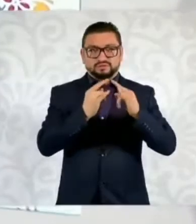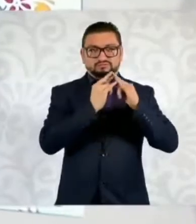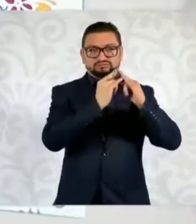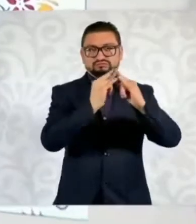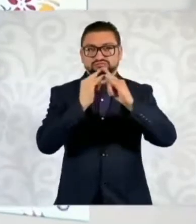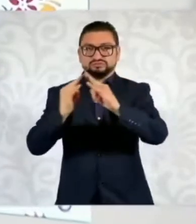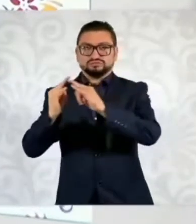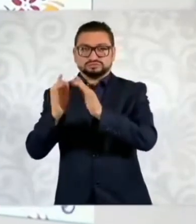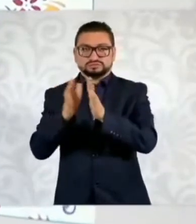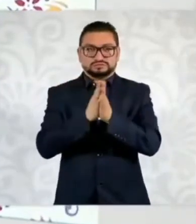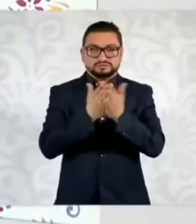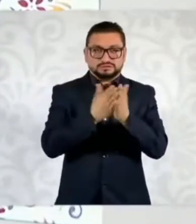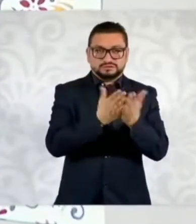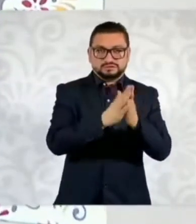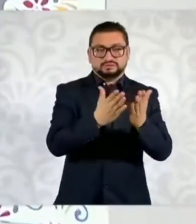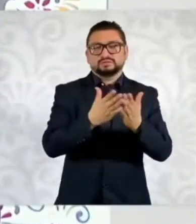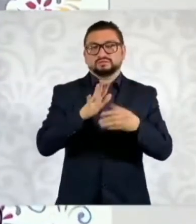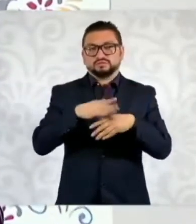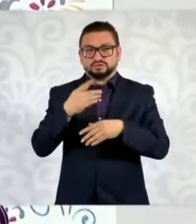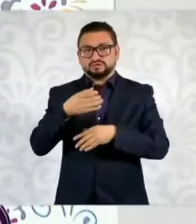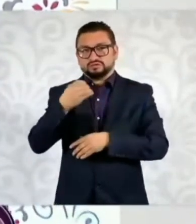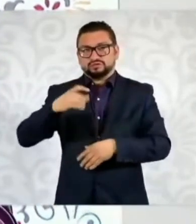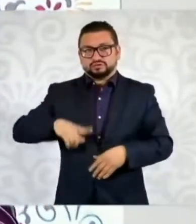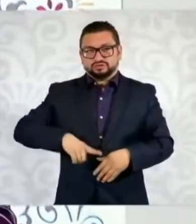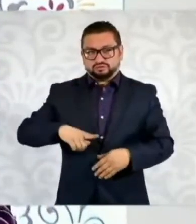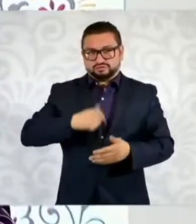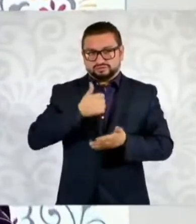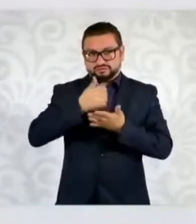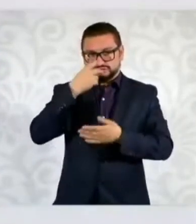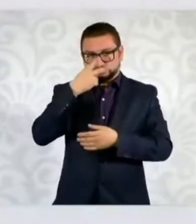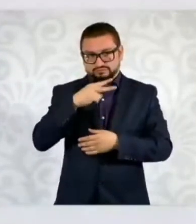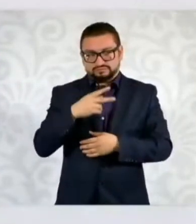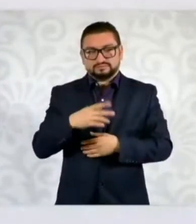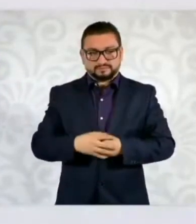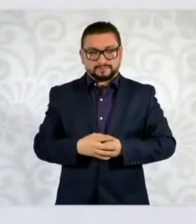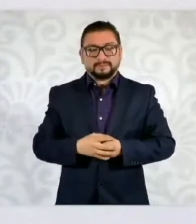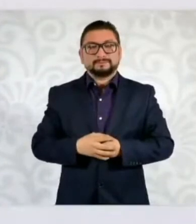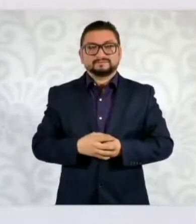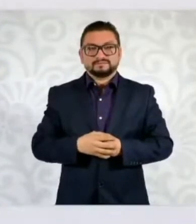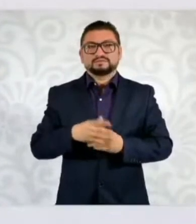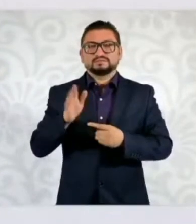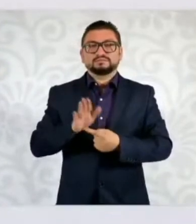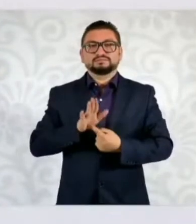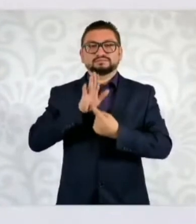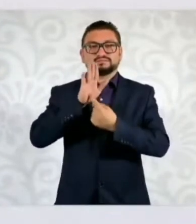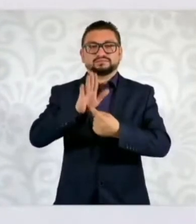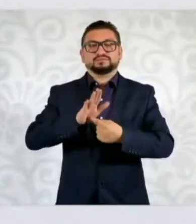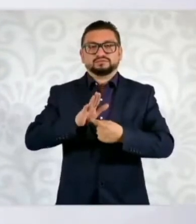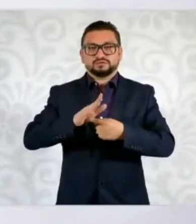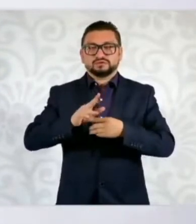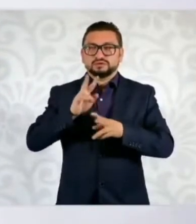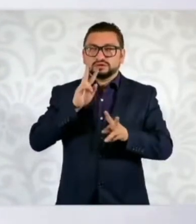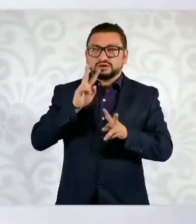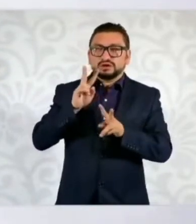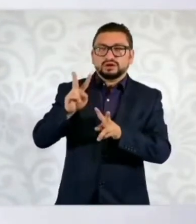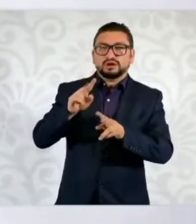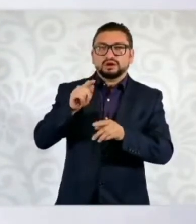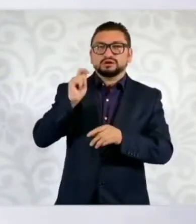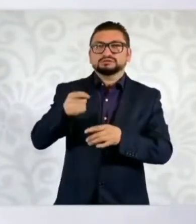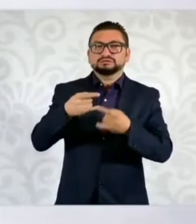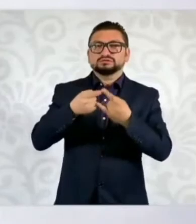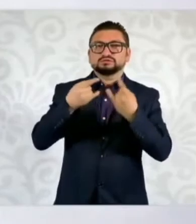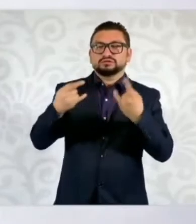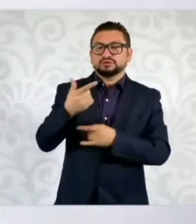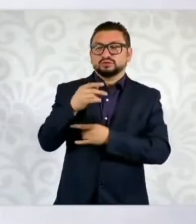que ya está en el Zócalo, que organiza el gobierno de la ciudad, se va a presentar una representación de Guadalupe